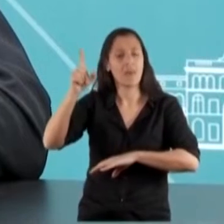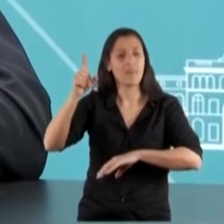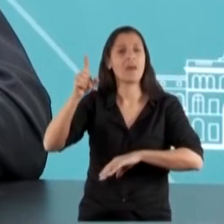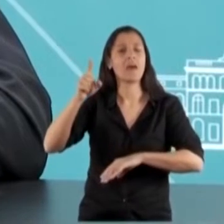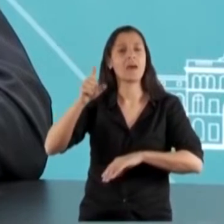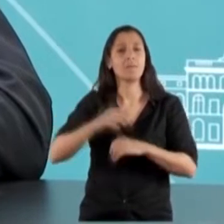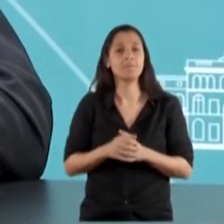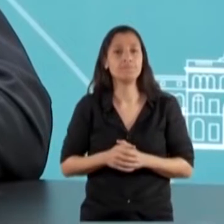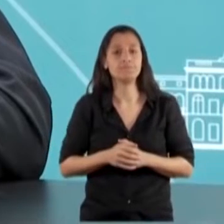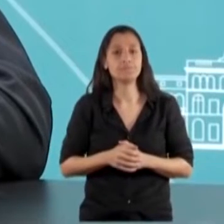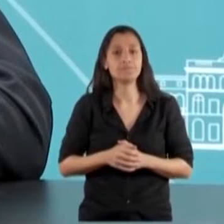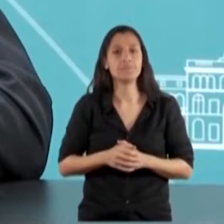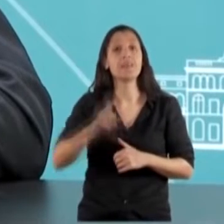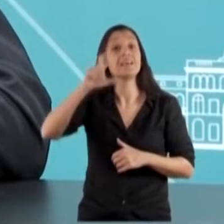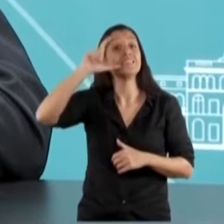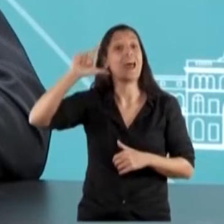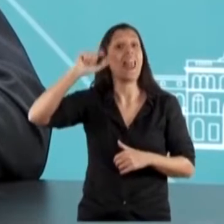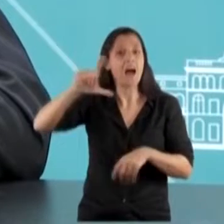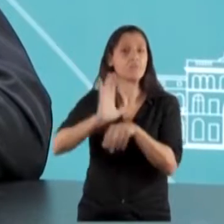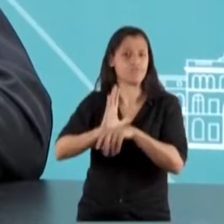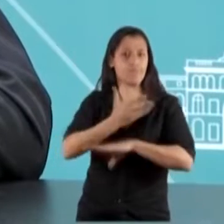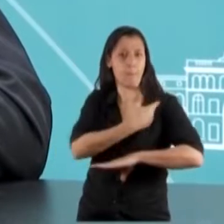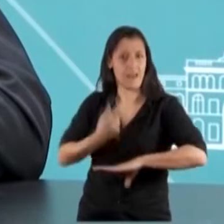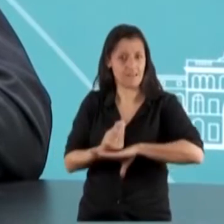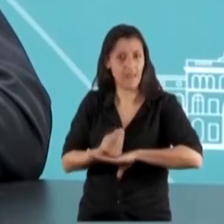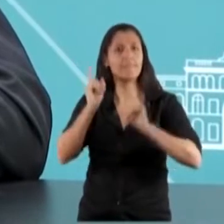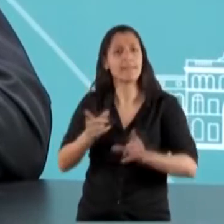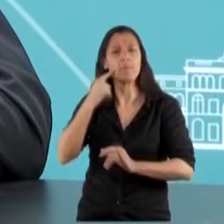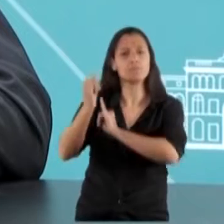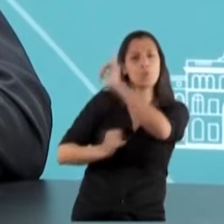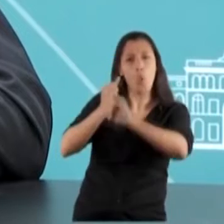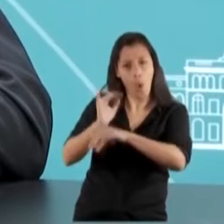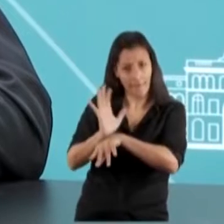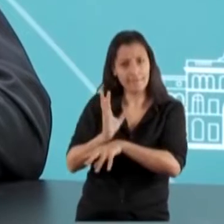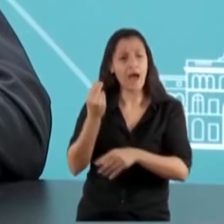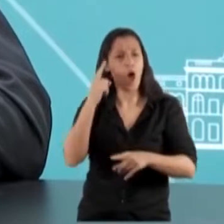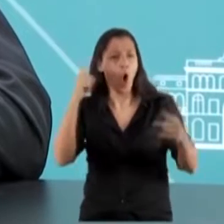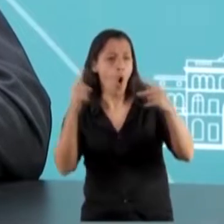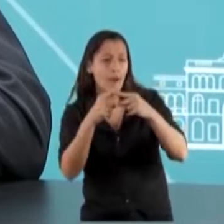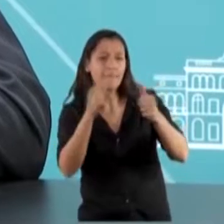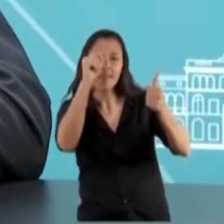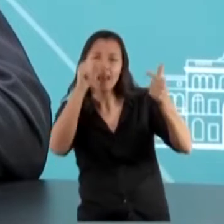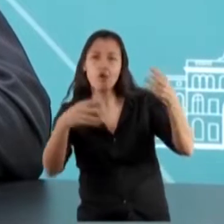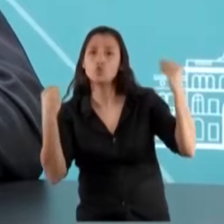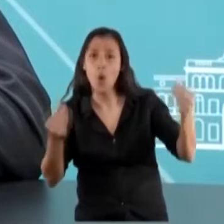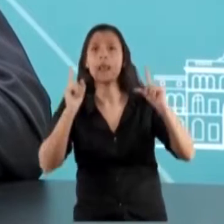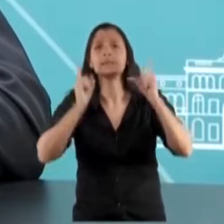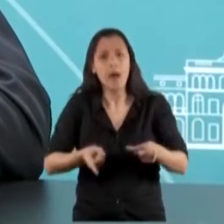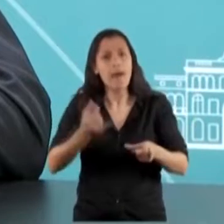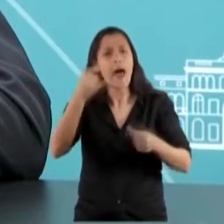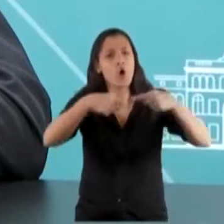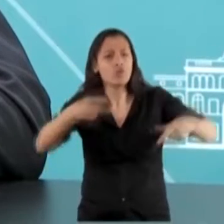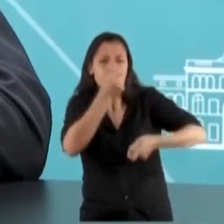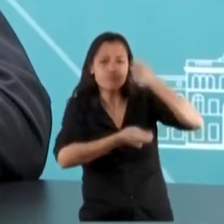Latinoamericanos y Caribeños. Y de ese modo también hacer hincapié en la necesidad de nuevas arquitecturas financieras para